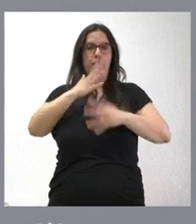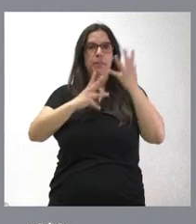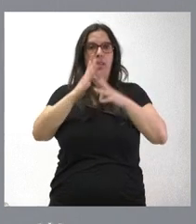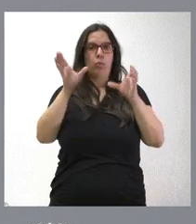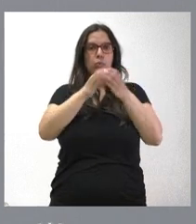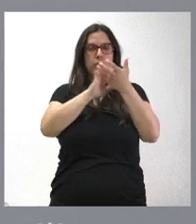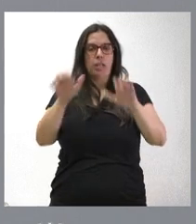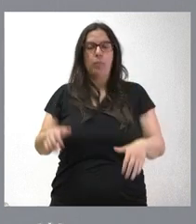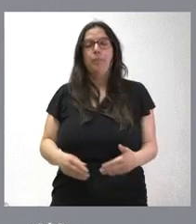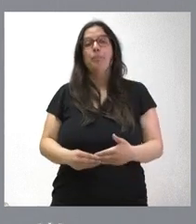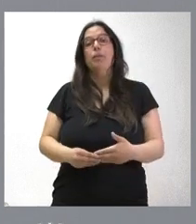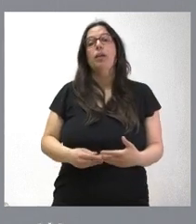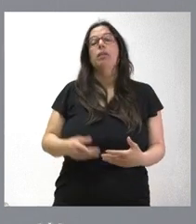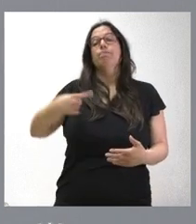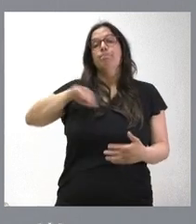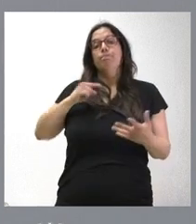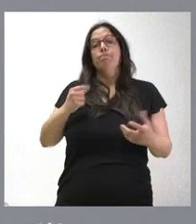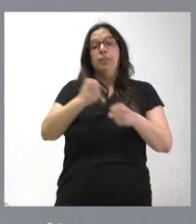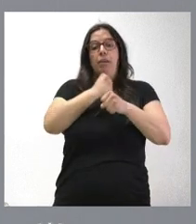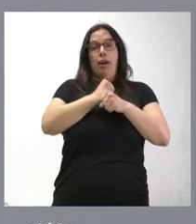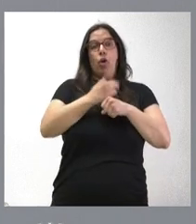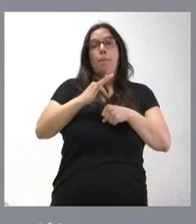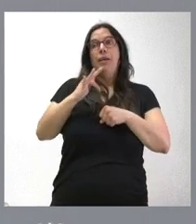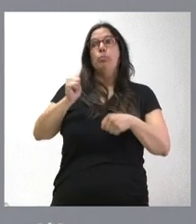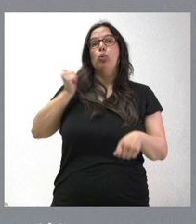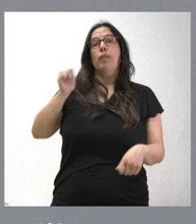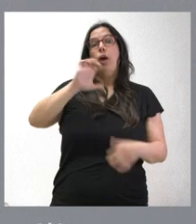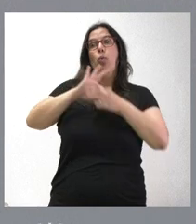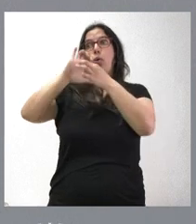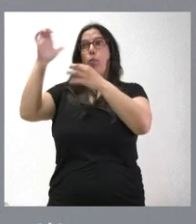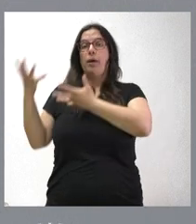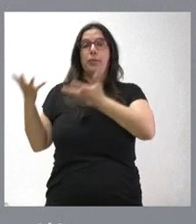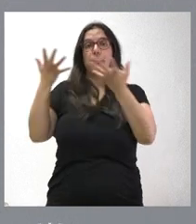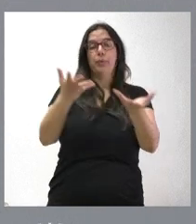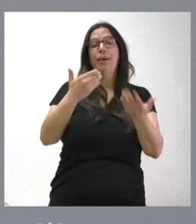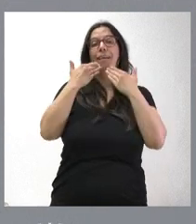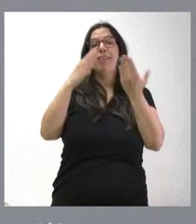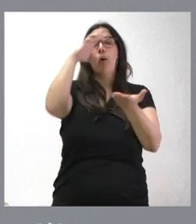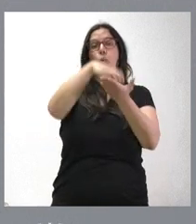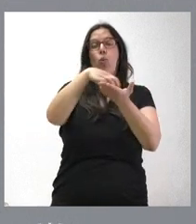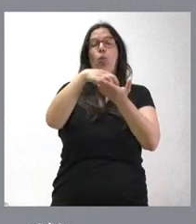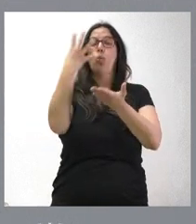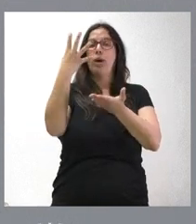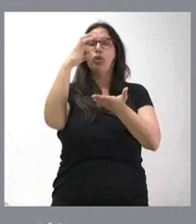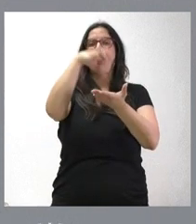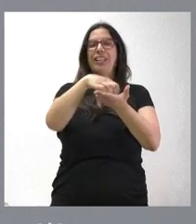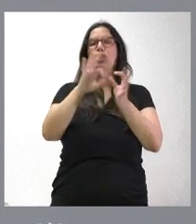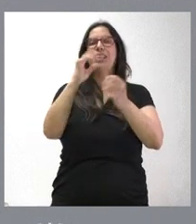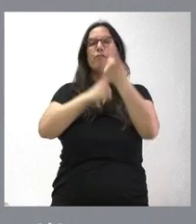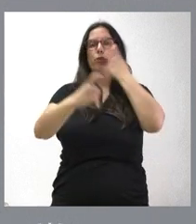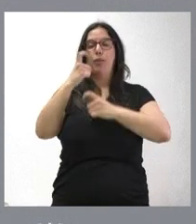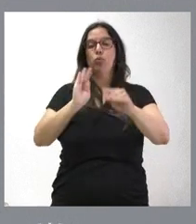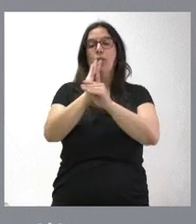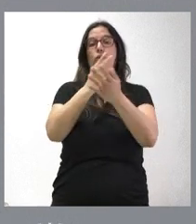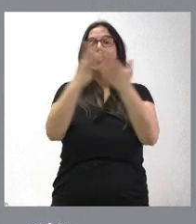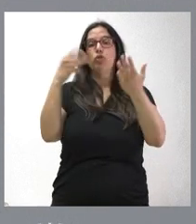acerca su labor y las posibilidades que ofrece la Unión Europea a los ciudadanos a través de los cuatro centros de información que hay en Castilla y León. una subvención de 18